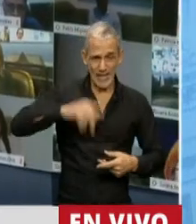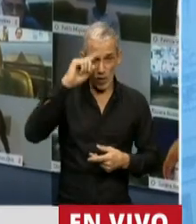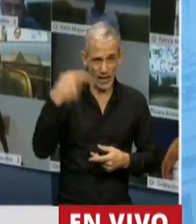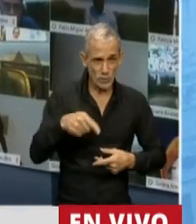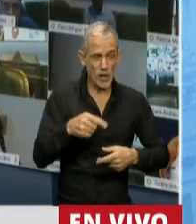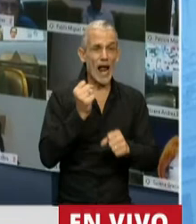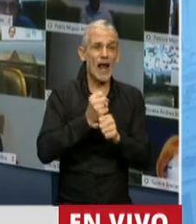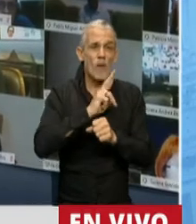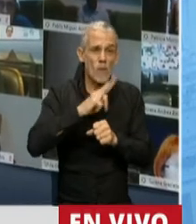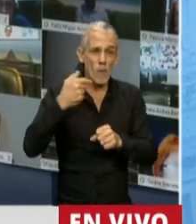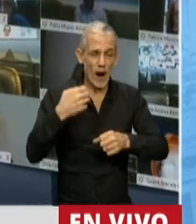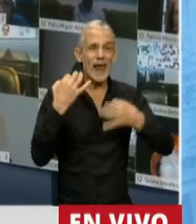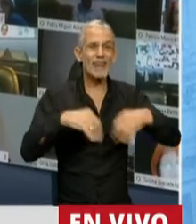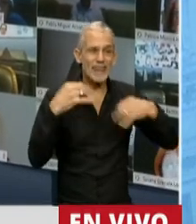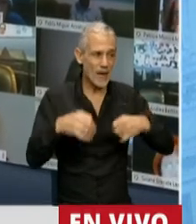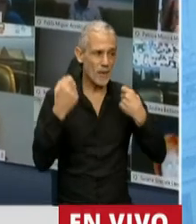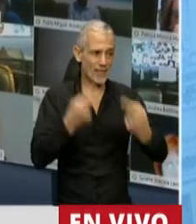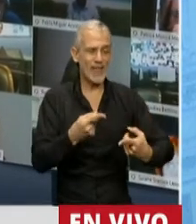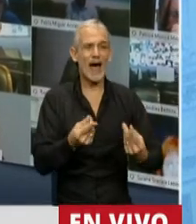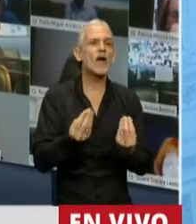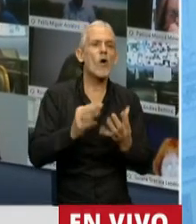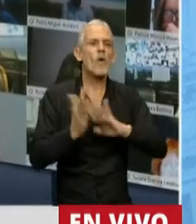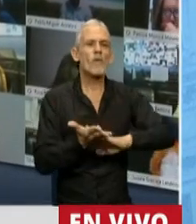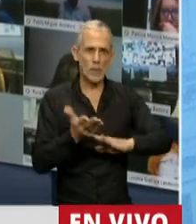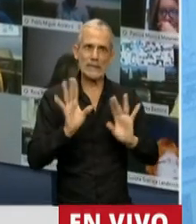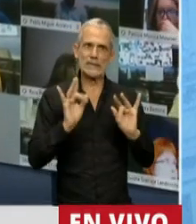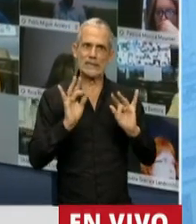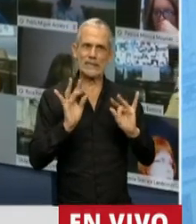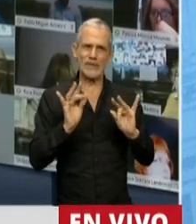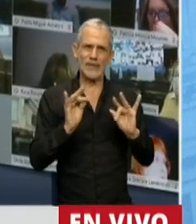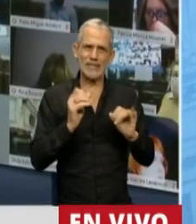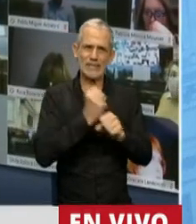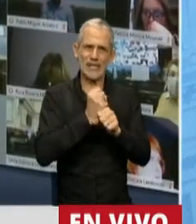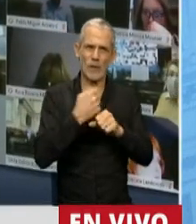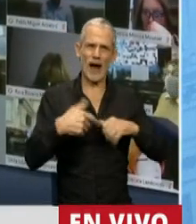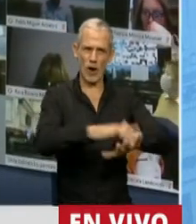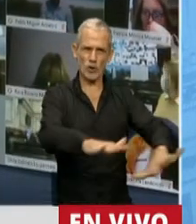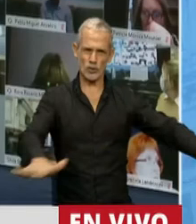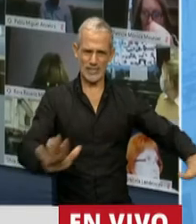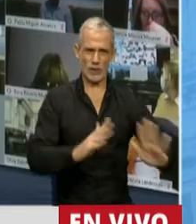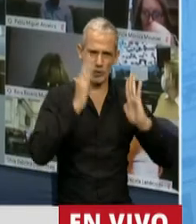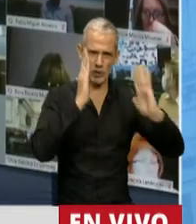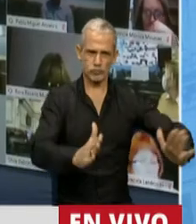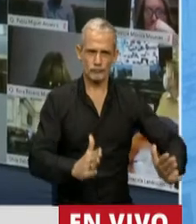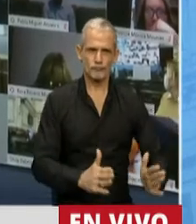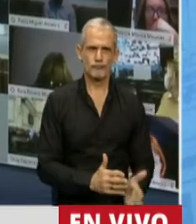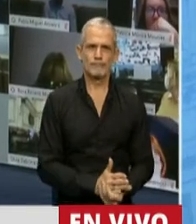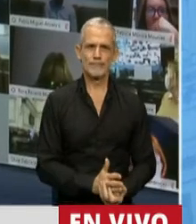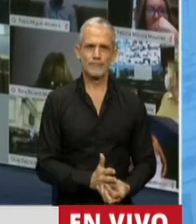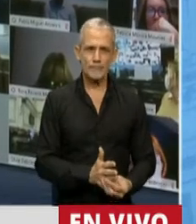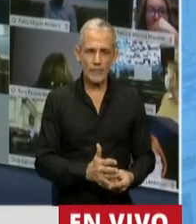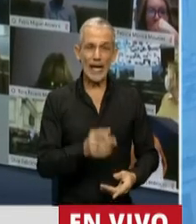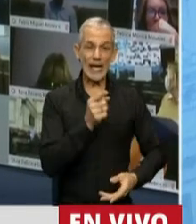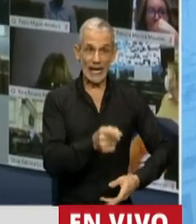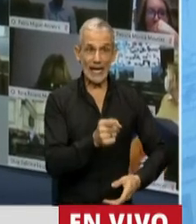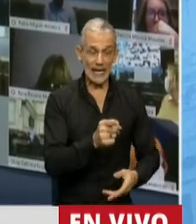las funcionarias tienen que saber la complejidad con la que van a trabajar. Estoy totalmente de acuerdo con lo que